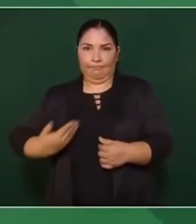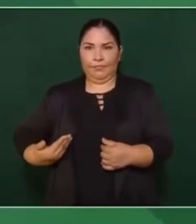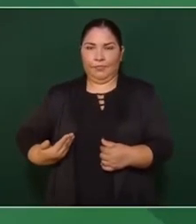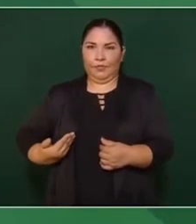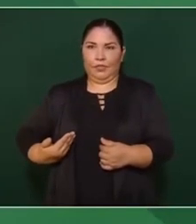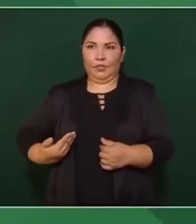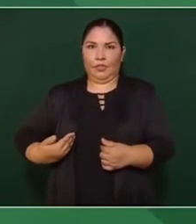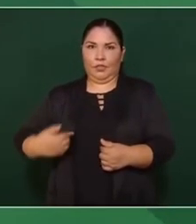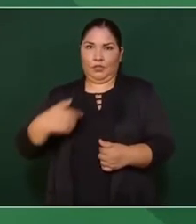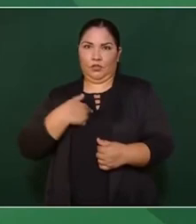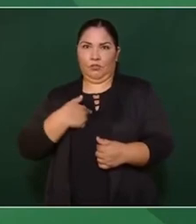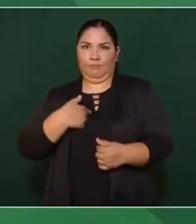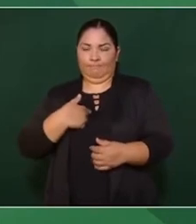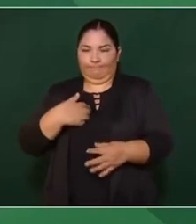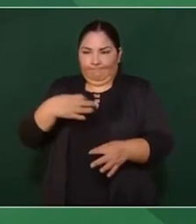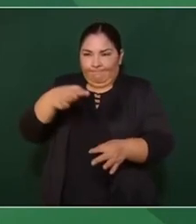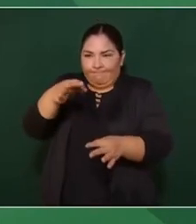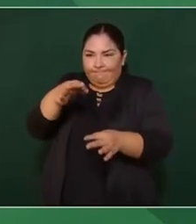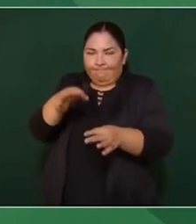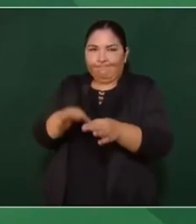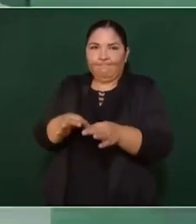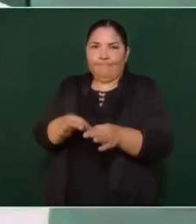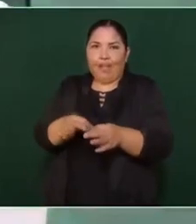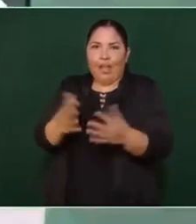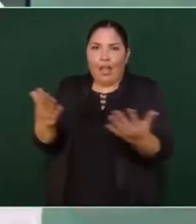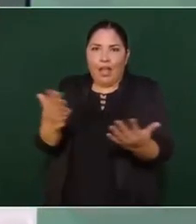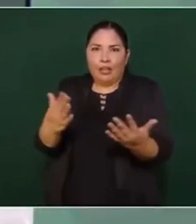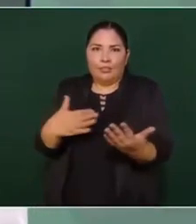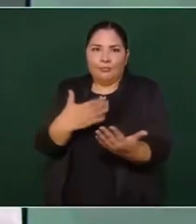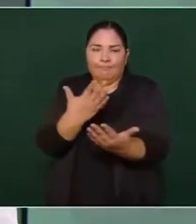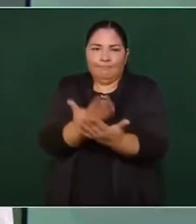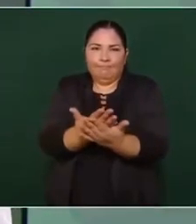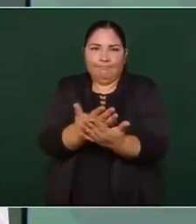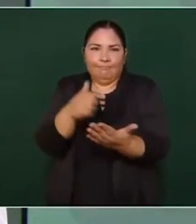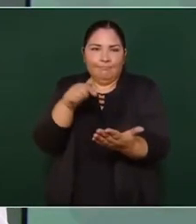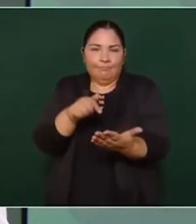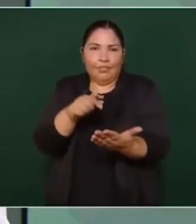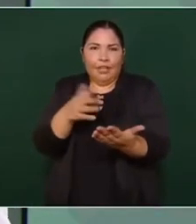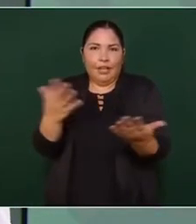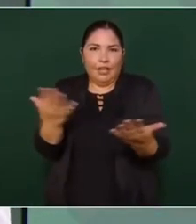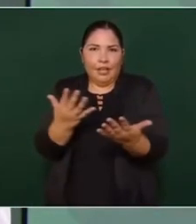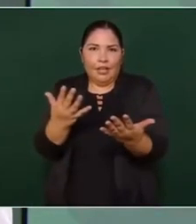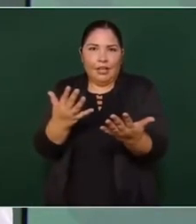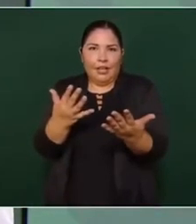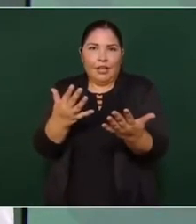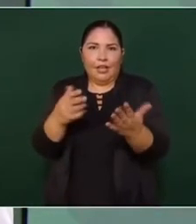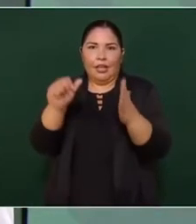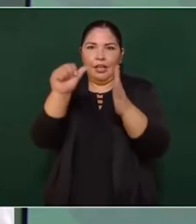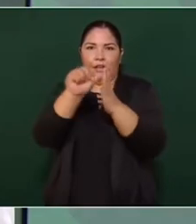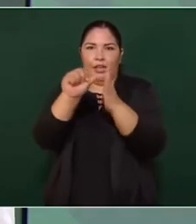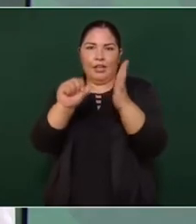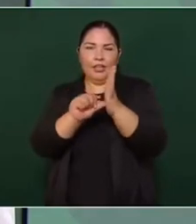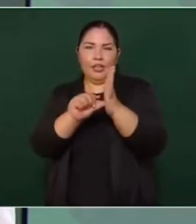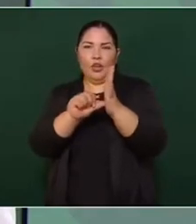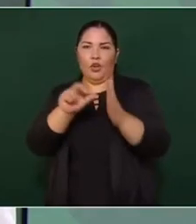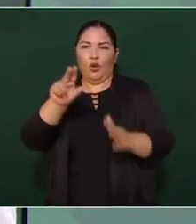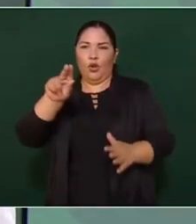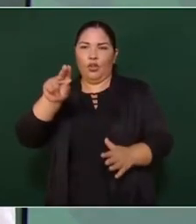tengo que cumplir con lo que establece el artículo 89